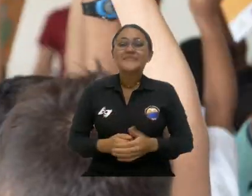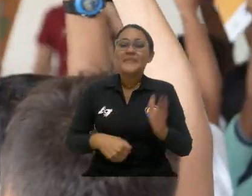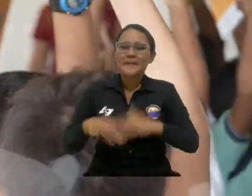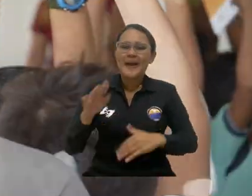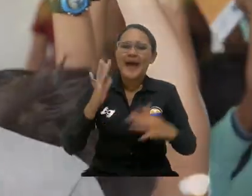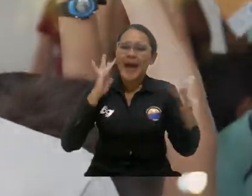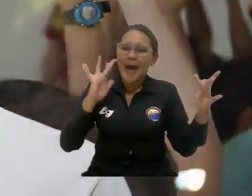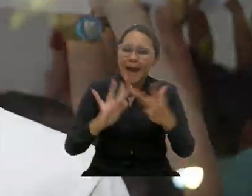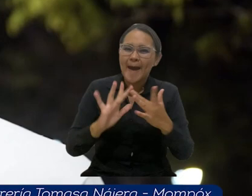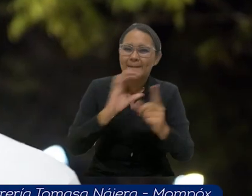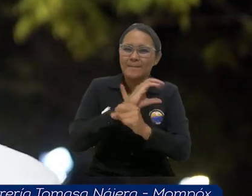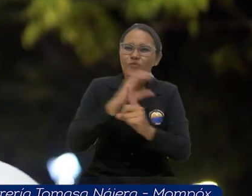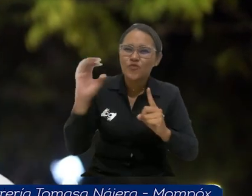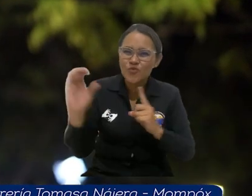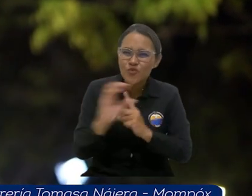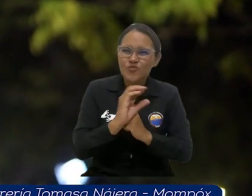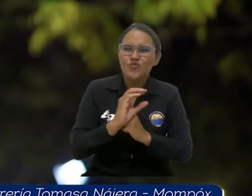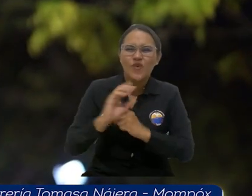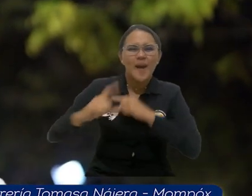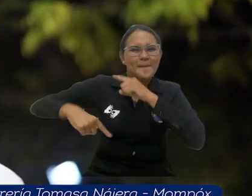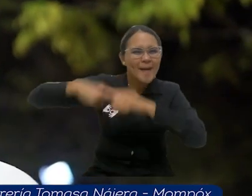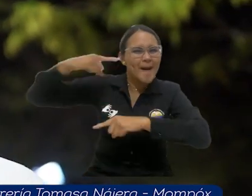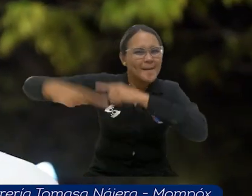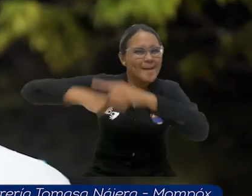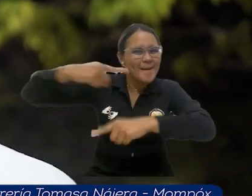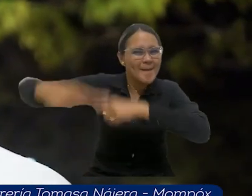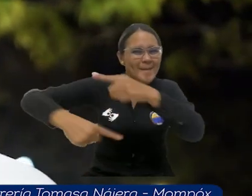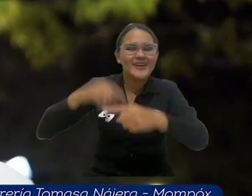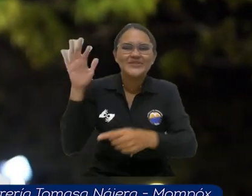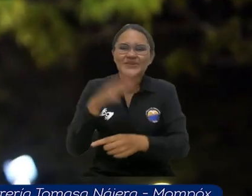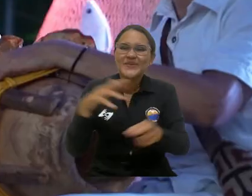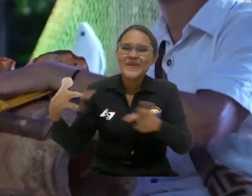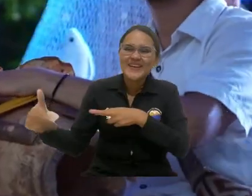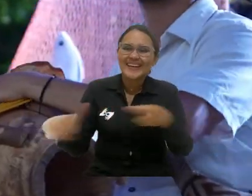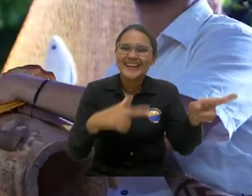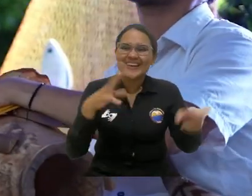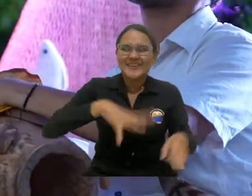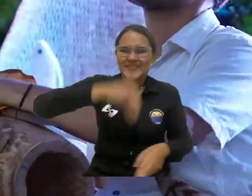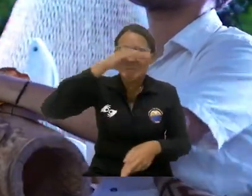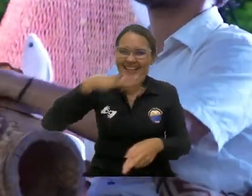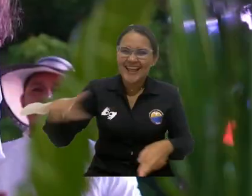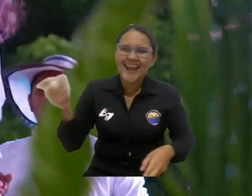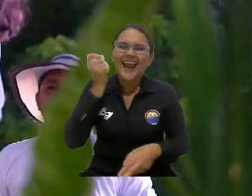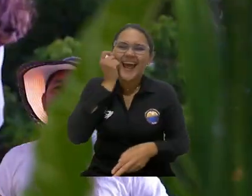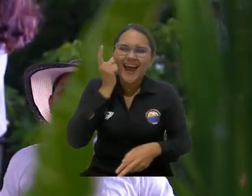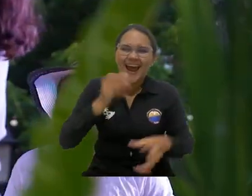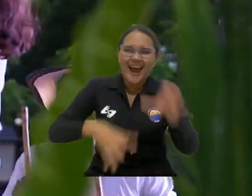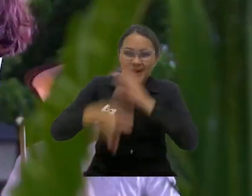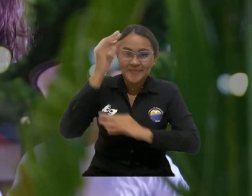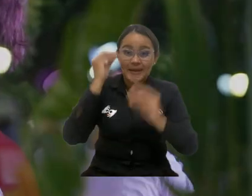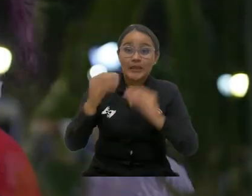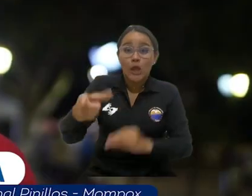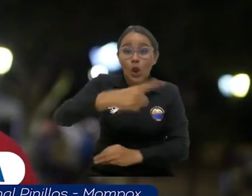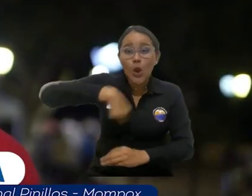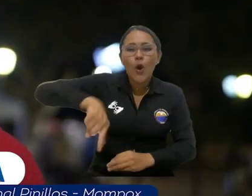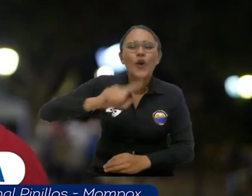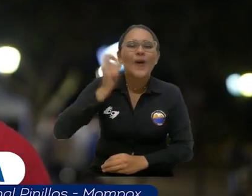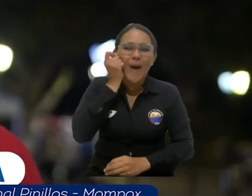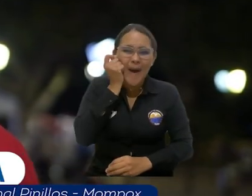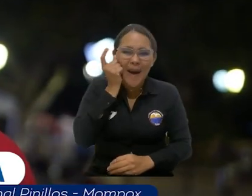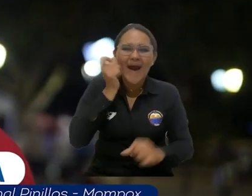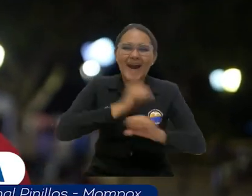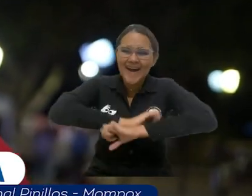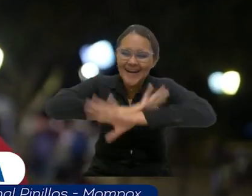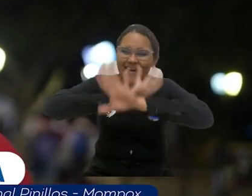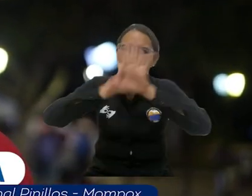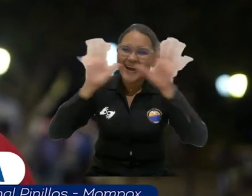...hace referencia a la cultura de la generación en generación que viene dando el río Magdalena. De esta forma nosotros